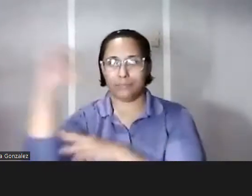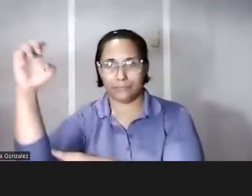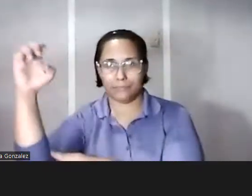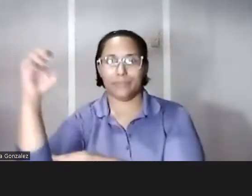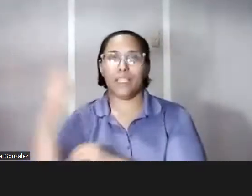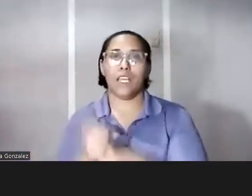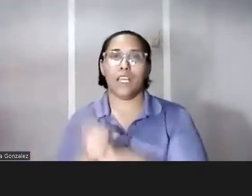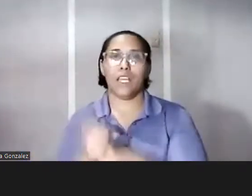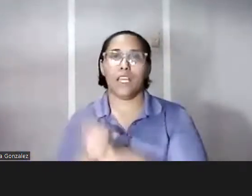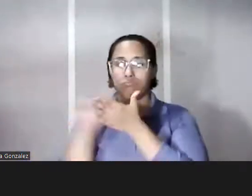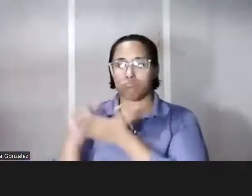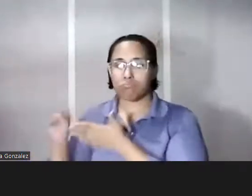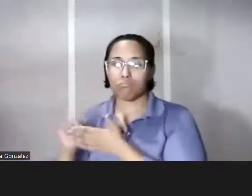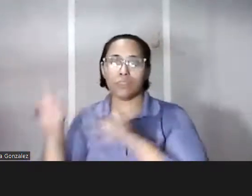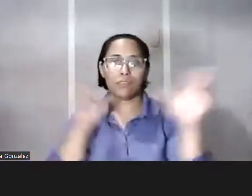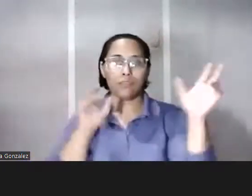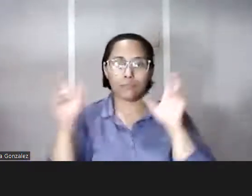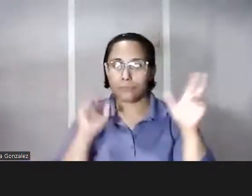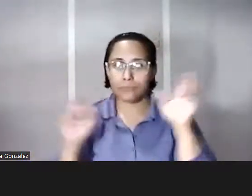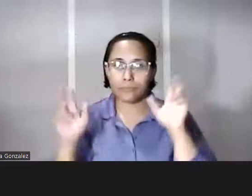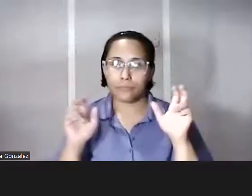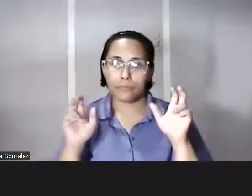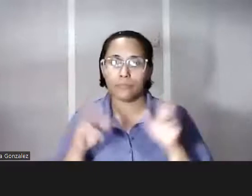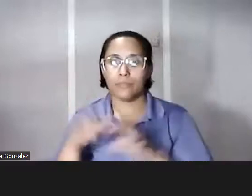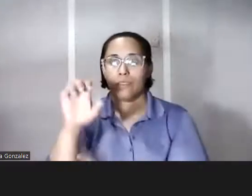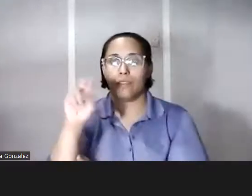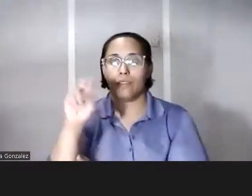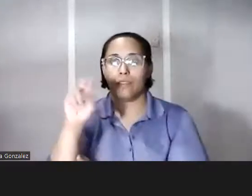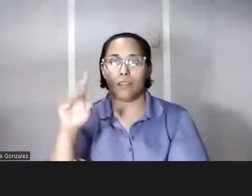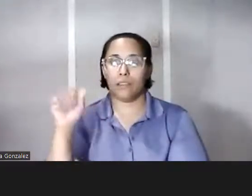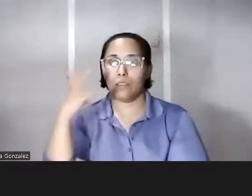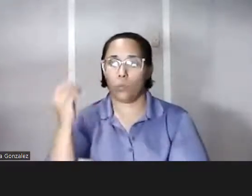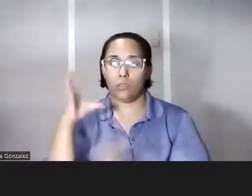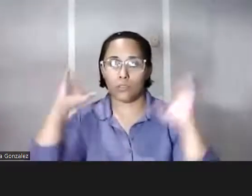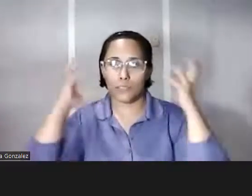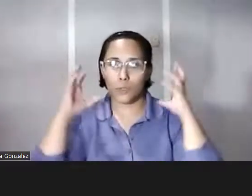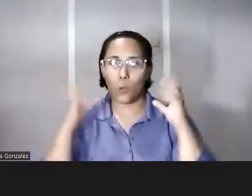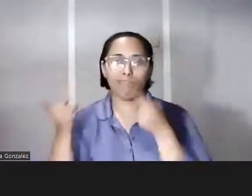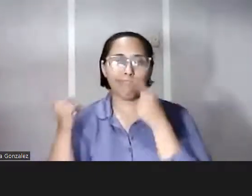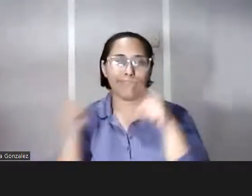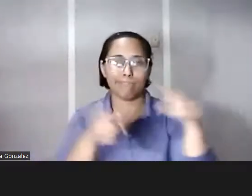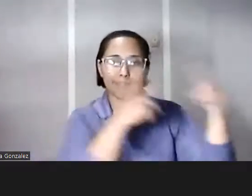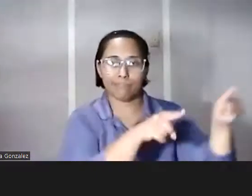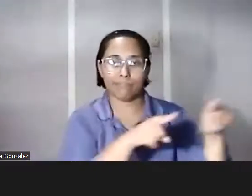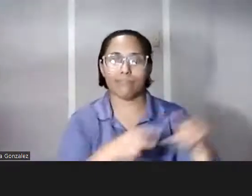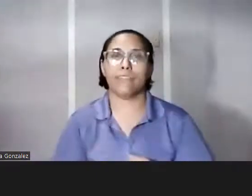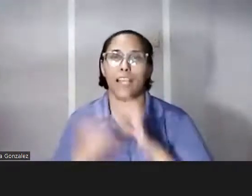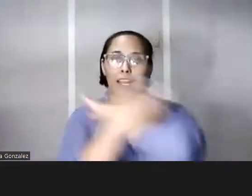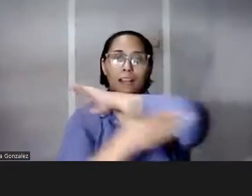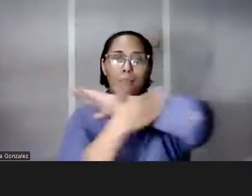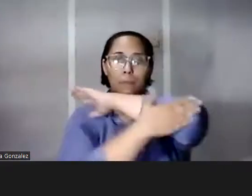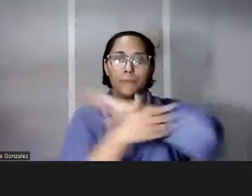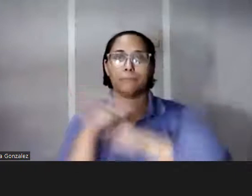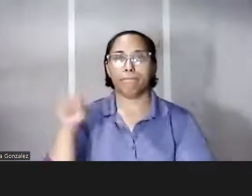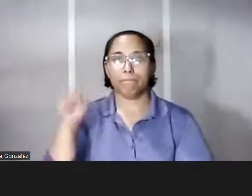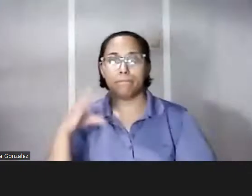semana se ha escuchado mucho a Enid de Bonitas Radio con todo lo que está sucediendo en el país efectivamente